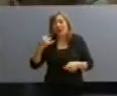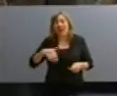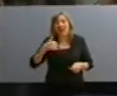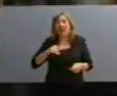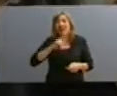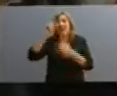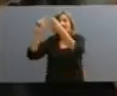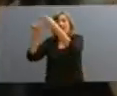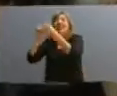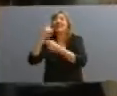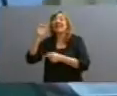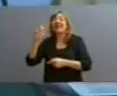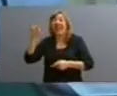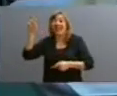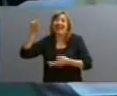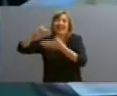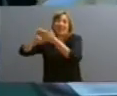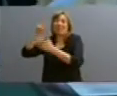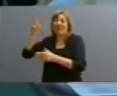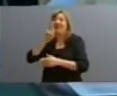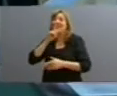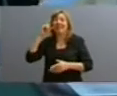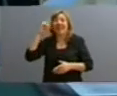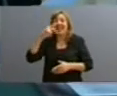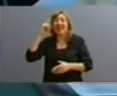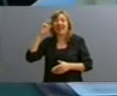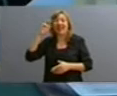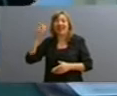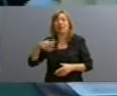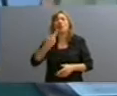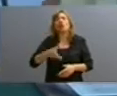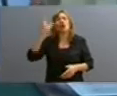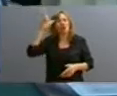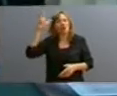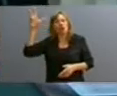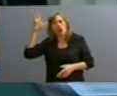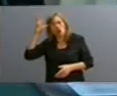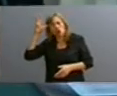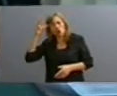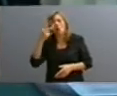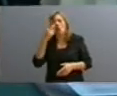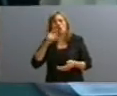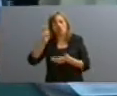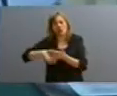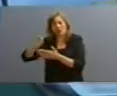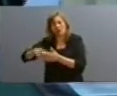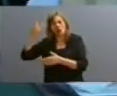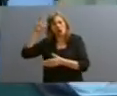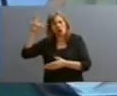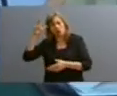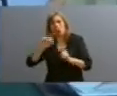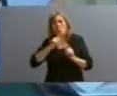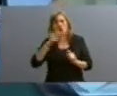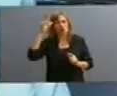y Terán, otro contrato en el 88 y otro, dos en el 88, uno en el 87,